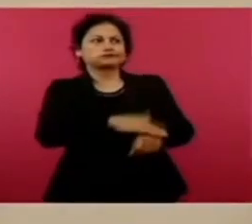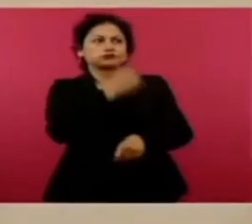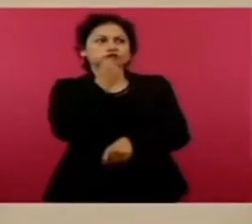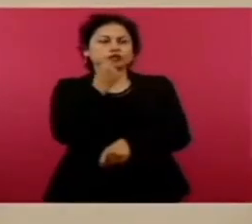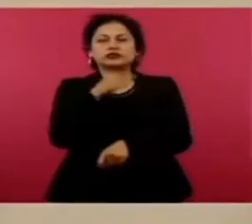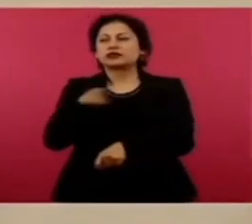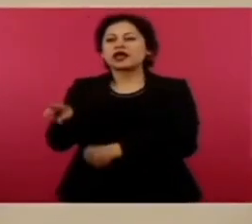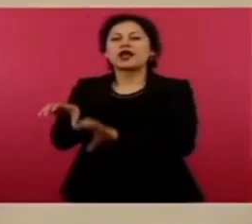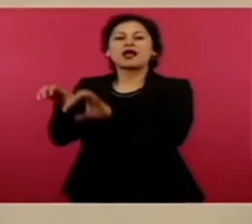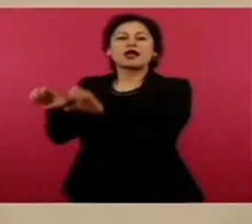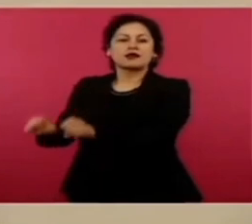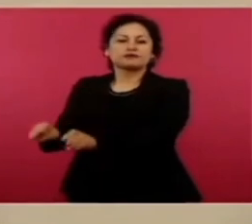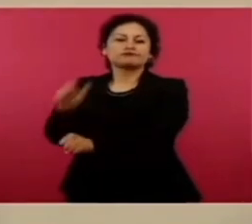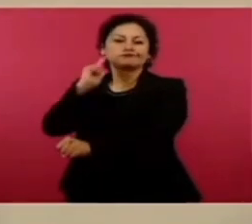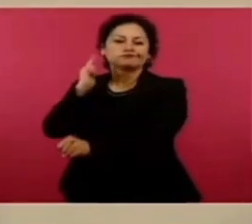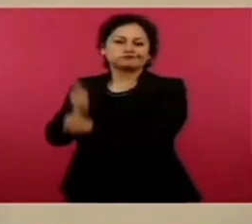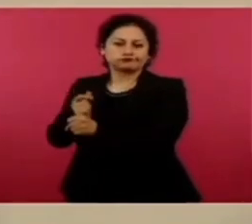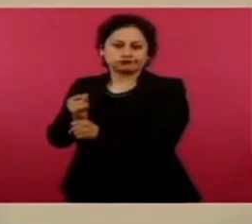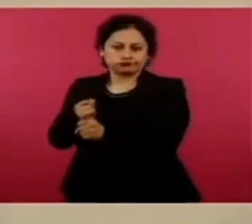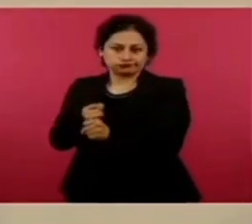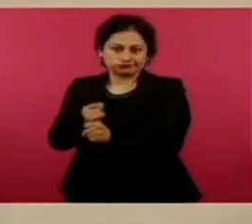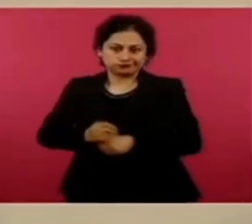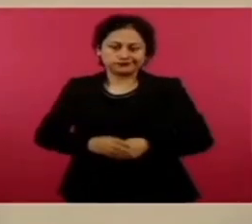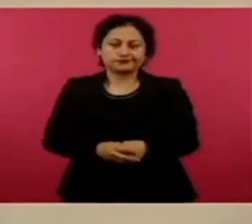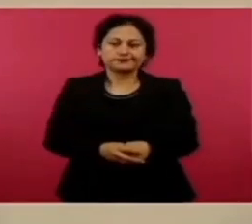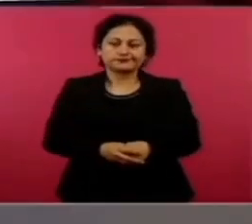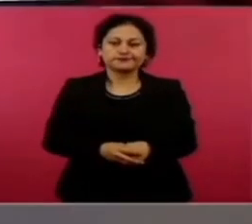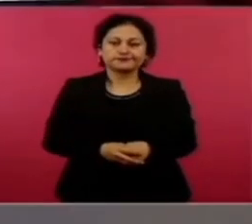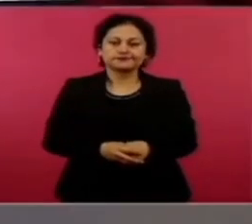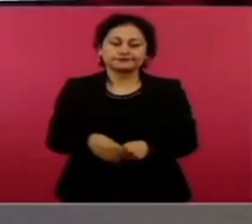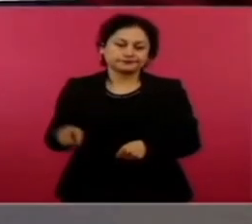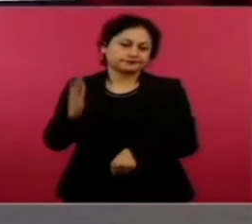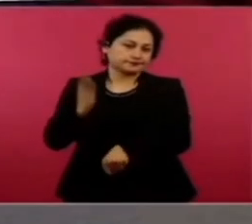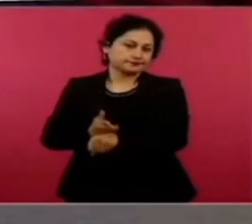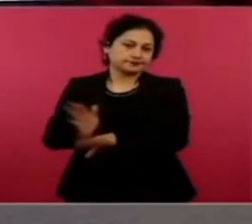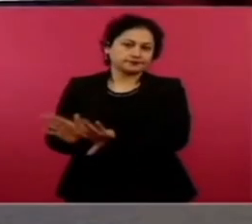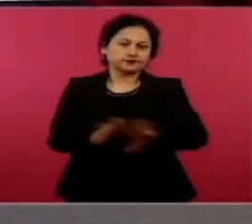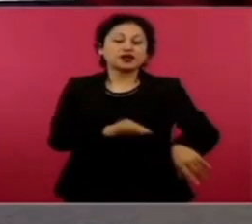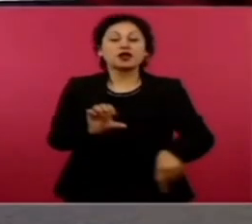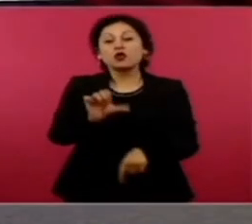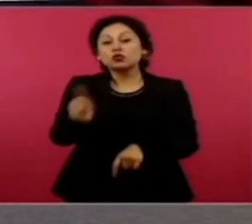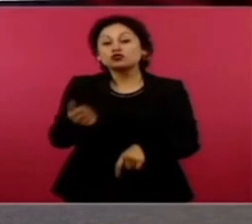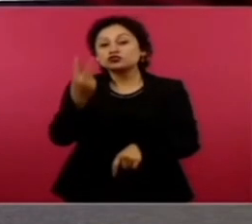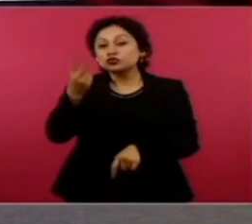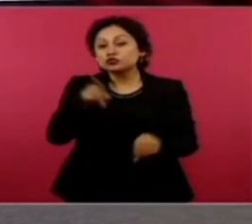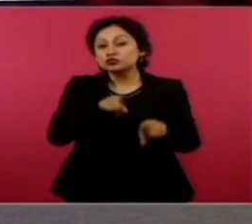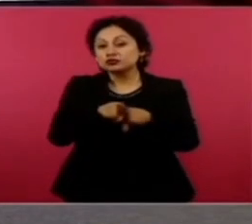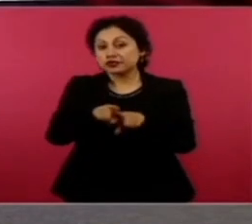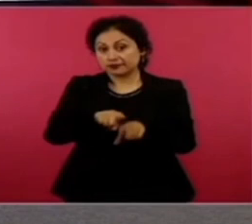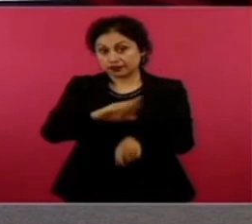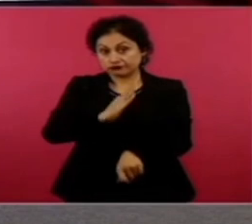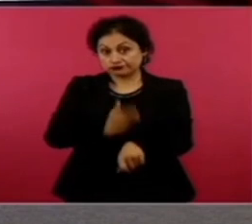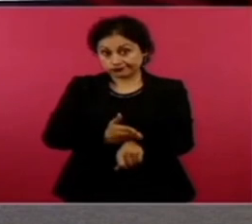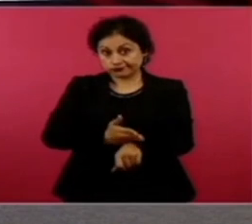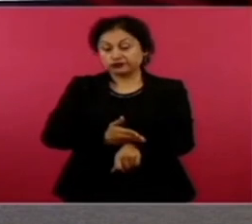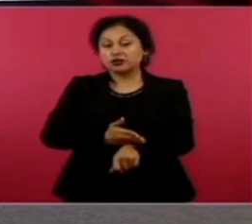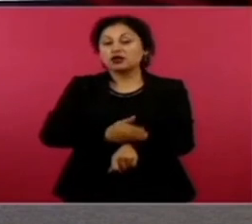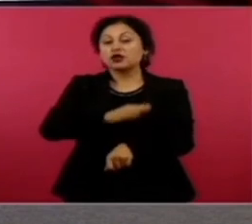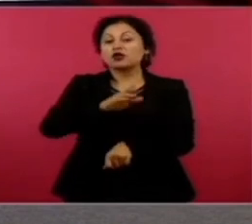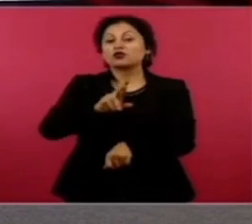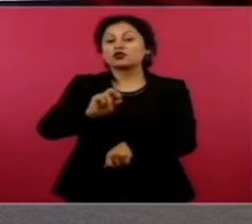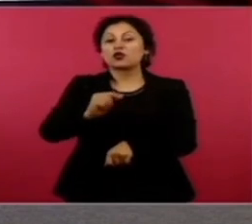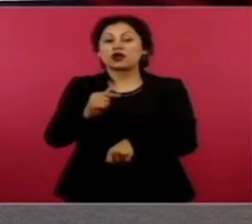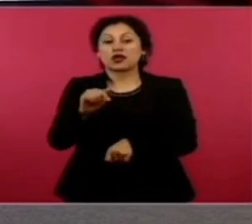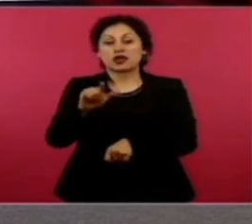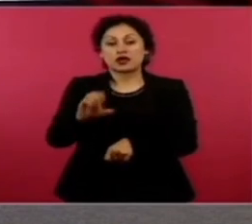En los casos de jueces que favorecen a delincuentes tenemos en esta ocasión tres casos. El primero es el